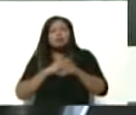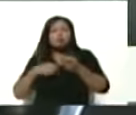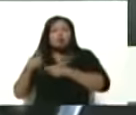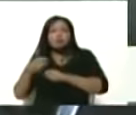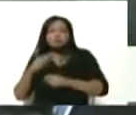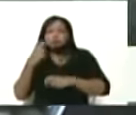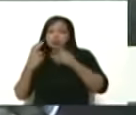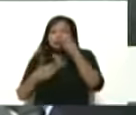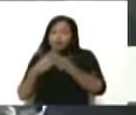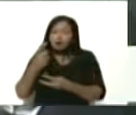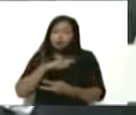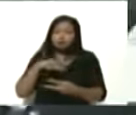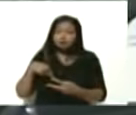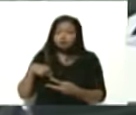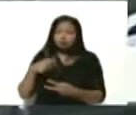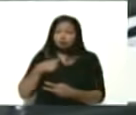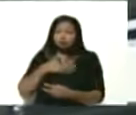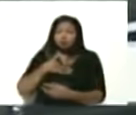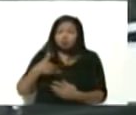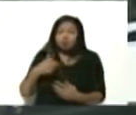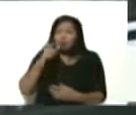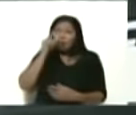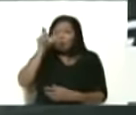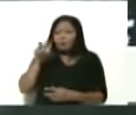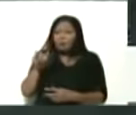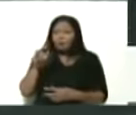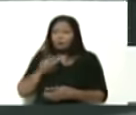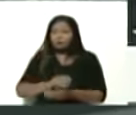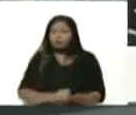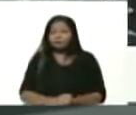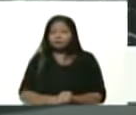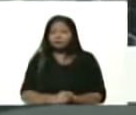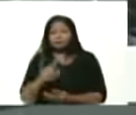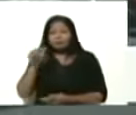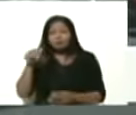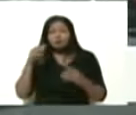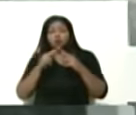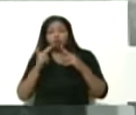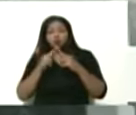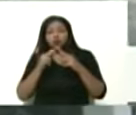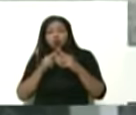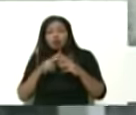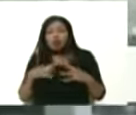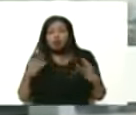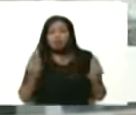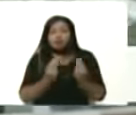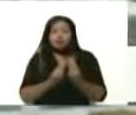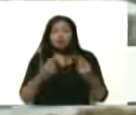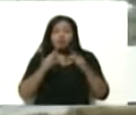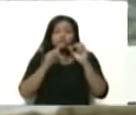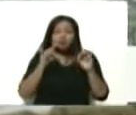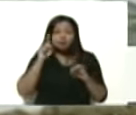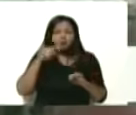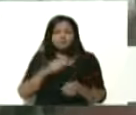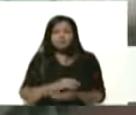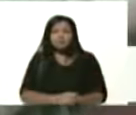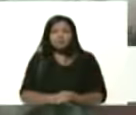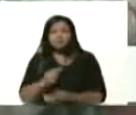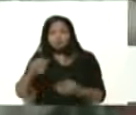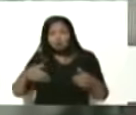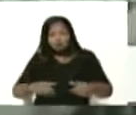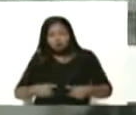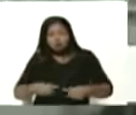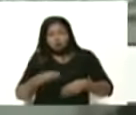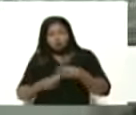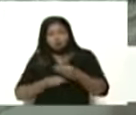yo quiero que Orlando que además también conoce la planta nos ha acompañado y es parte bueno de un gran esfuerzo que se